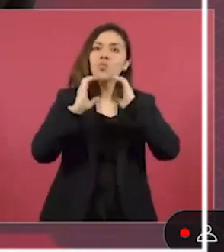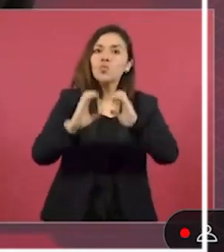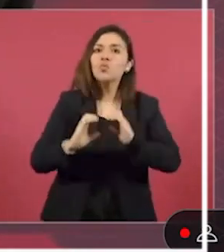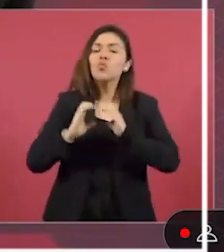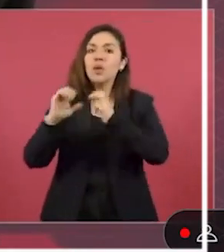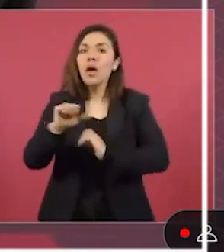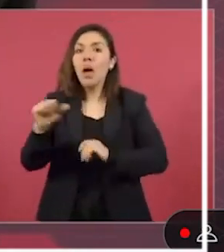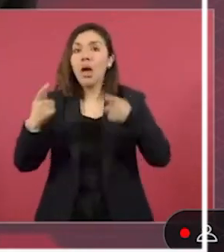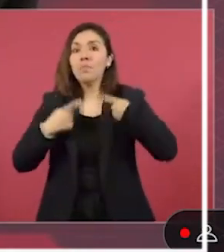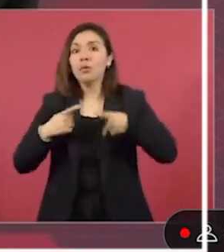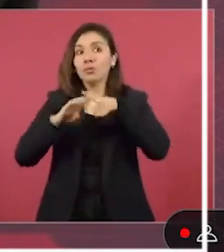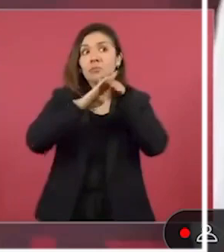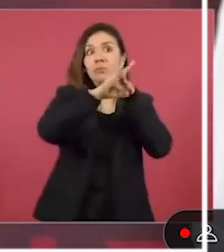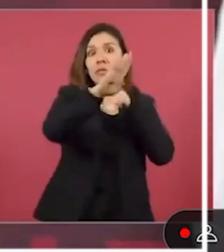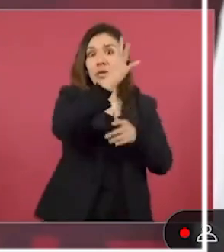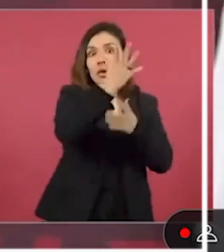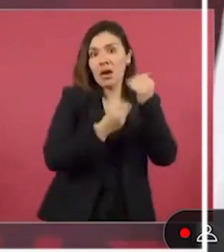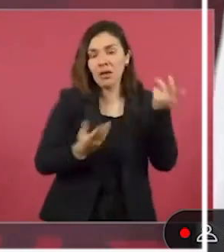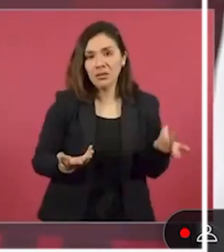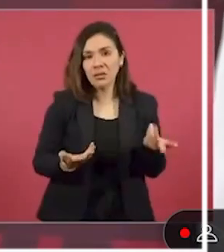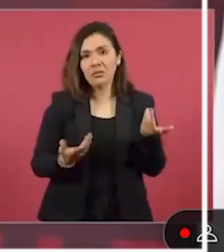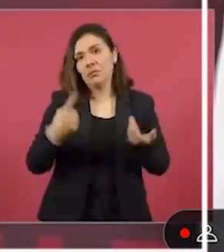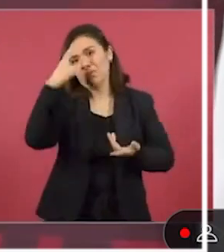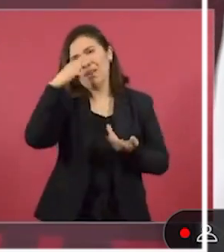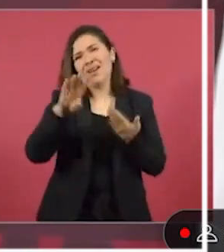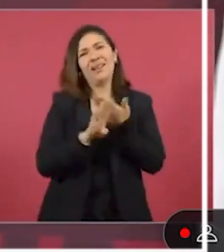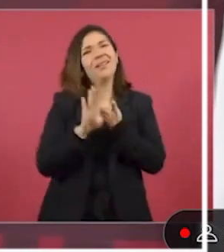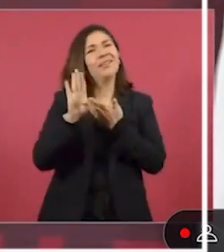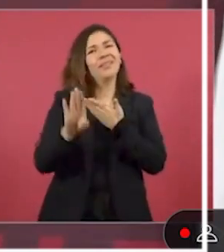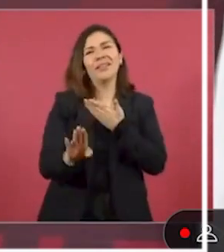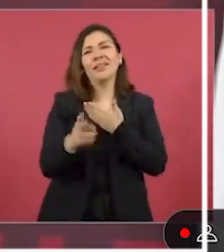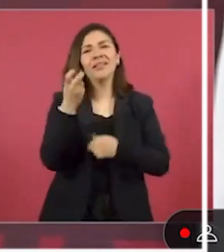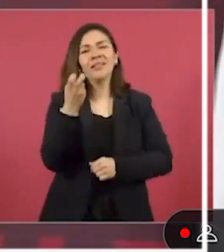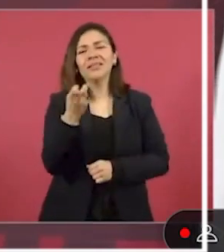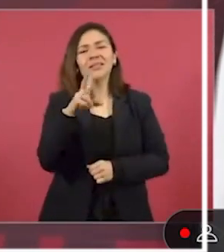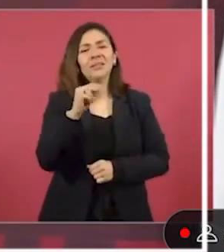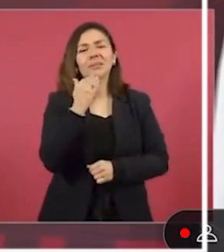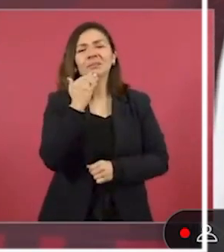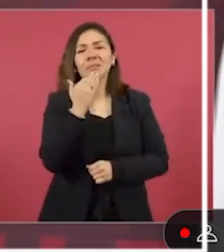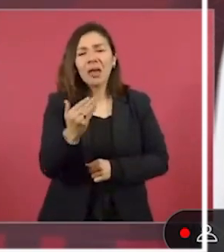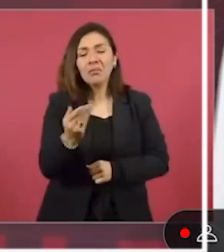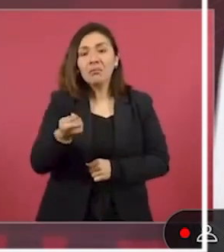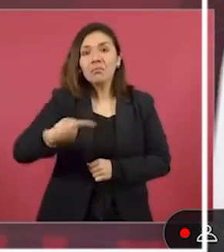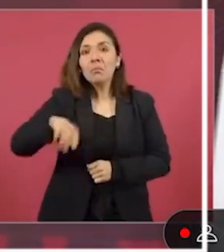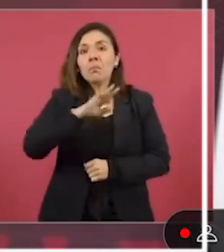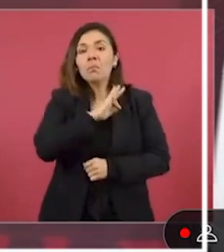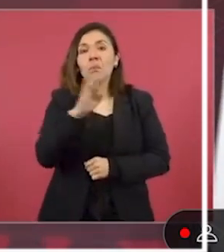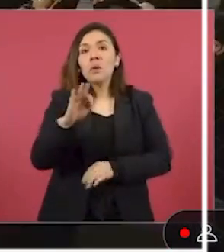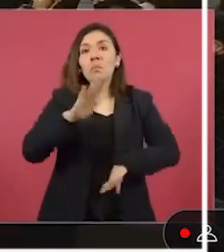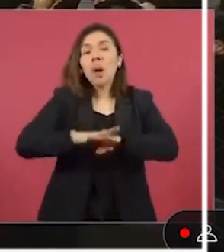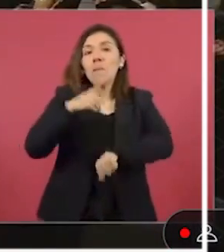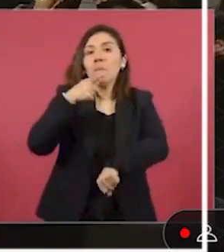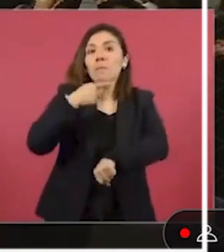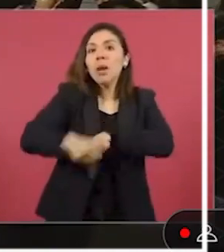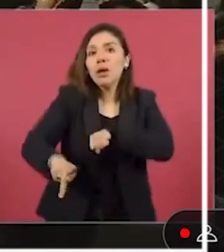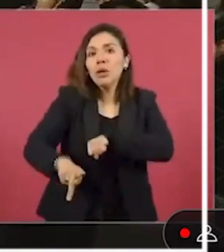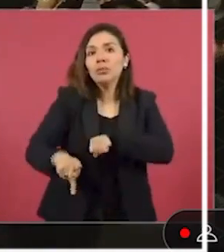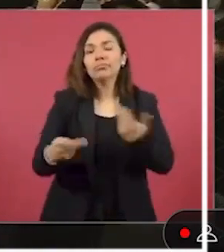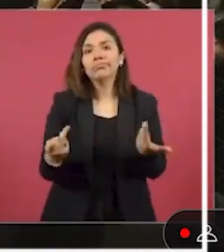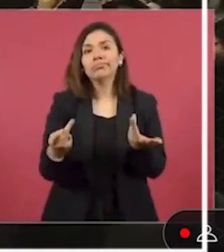migrantes evitando que corran peligro